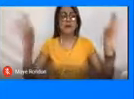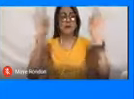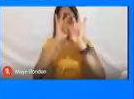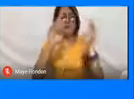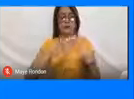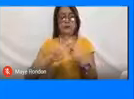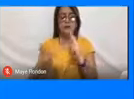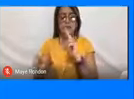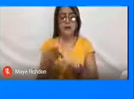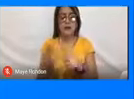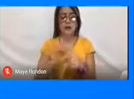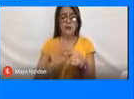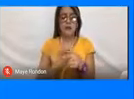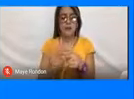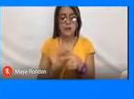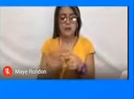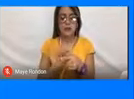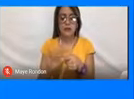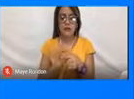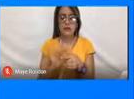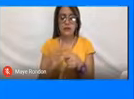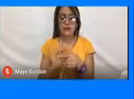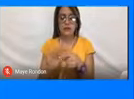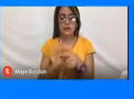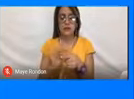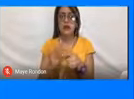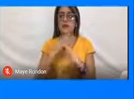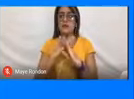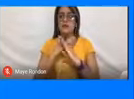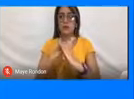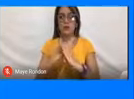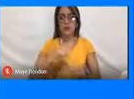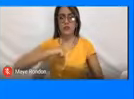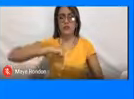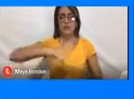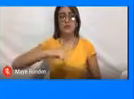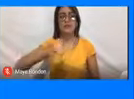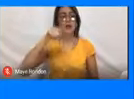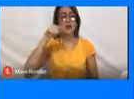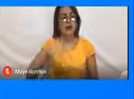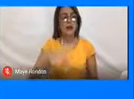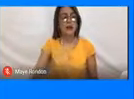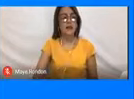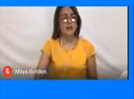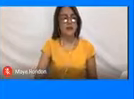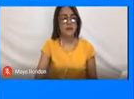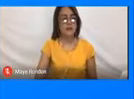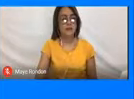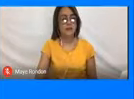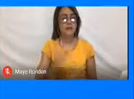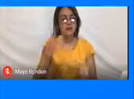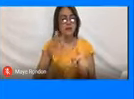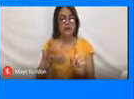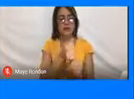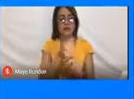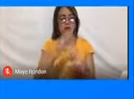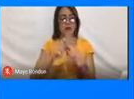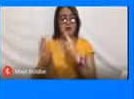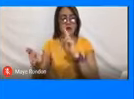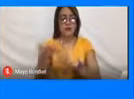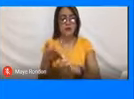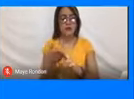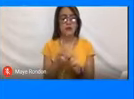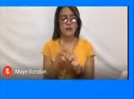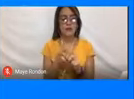e implementar medidas que garanticen la protección de los derechos de los nacionales y los extranjeros que visitan el